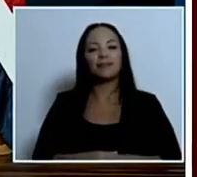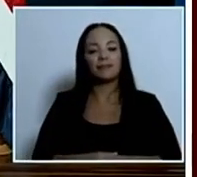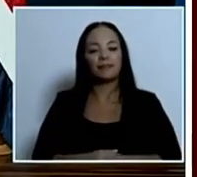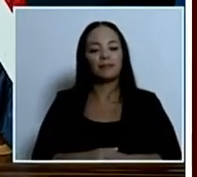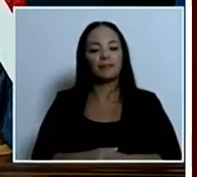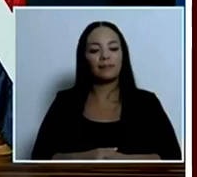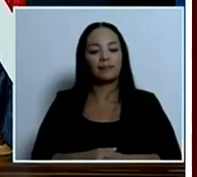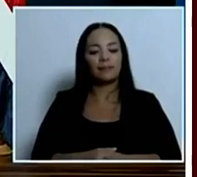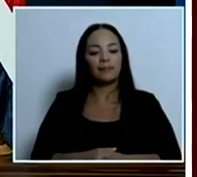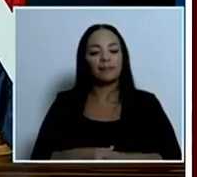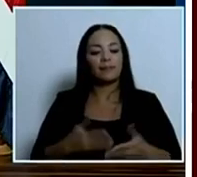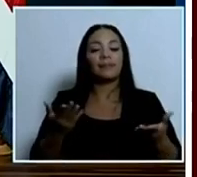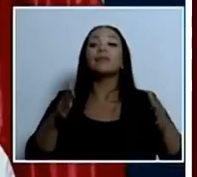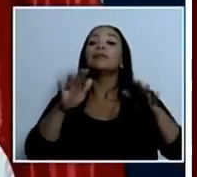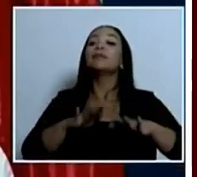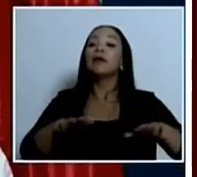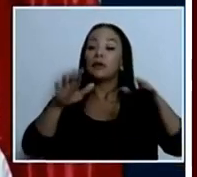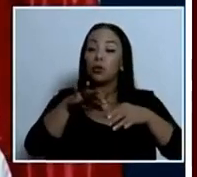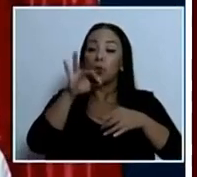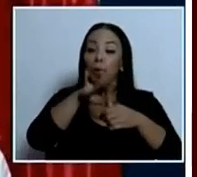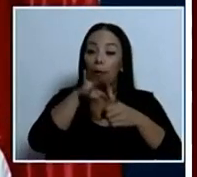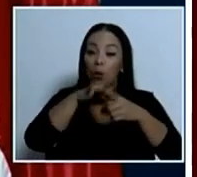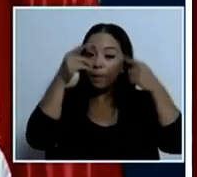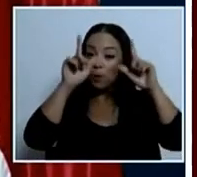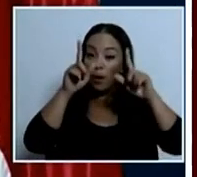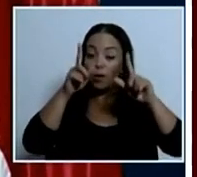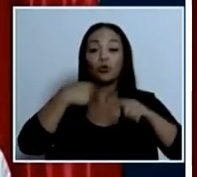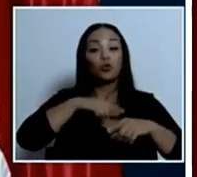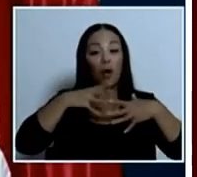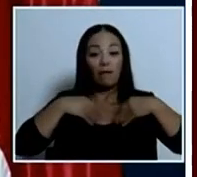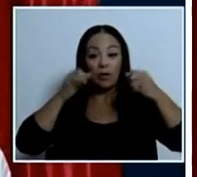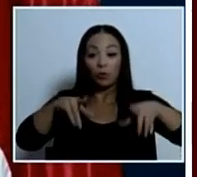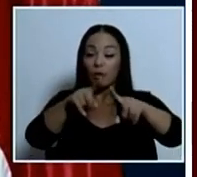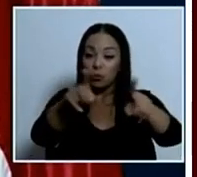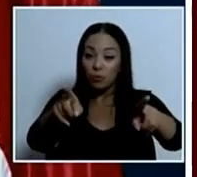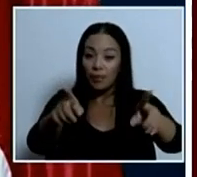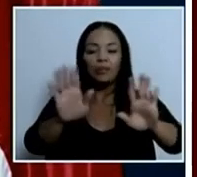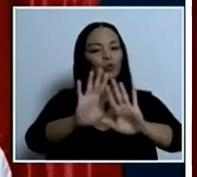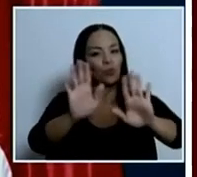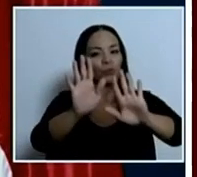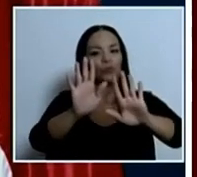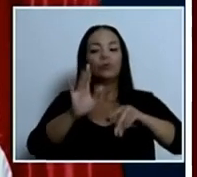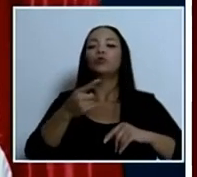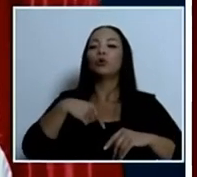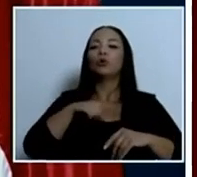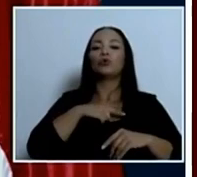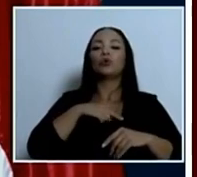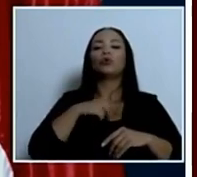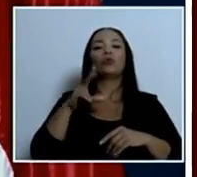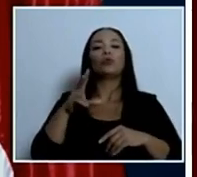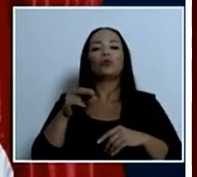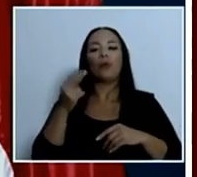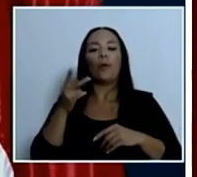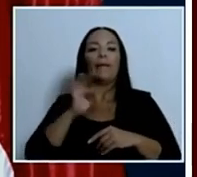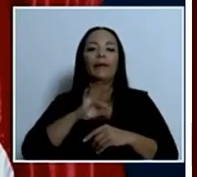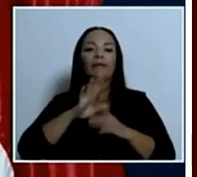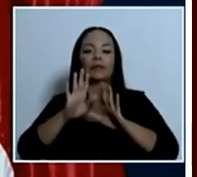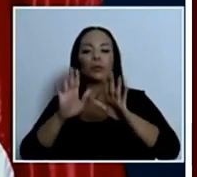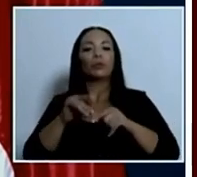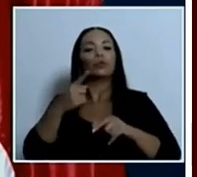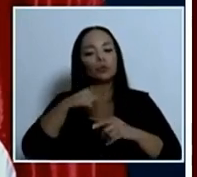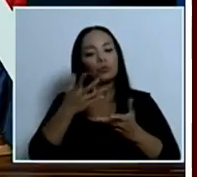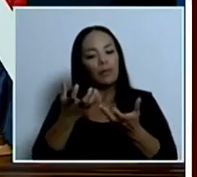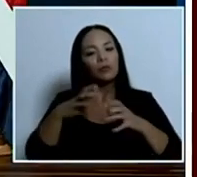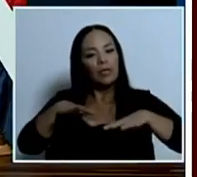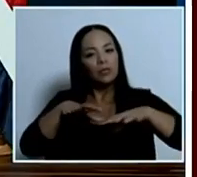El sector agropecuario nunca los vamos a abandonar, pero no es con demagogia que los queremos apoyar. Son acciones concretas. Sigamos, por